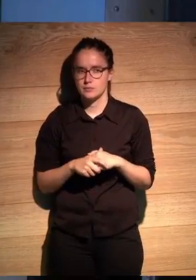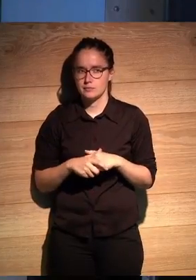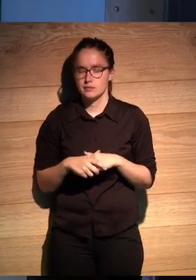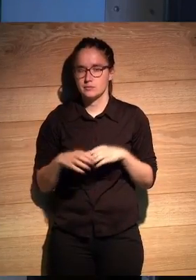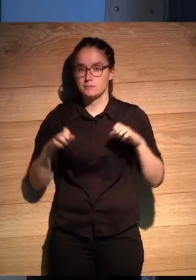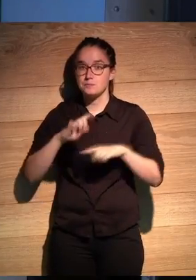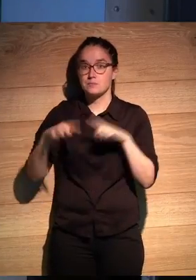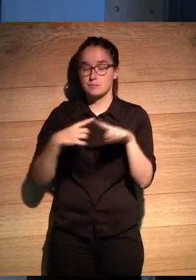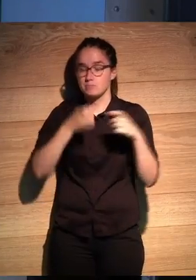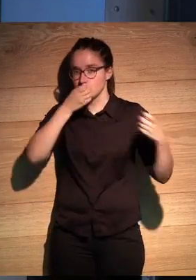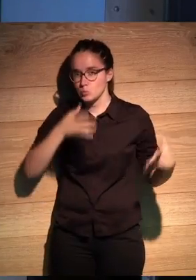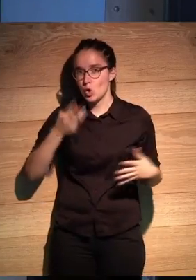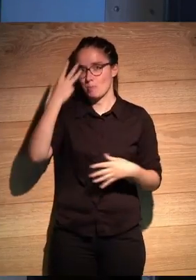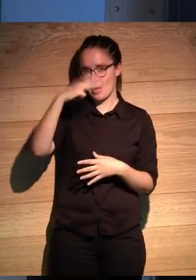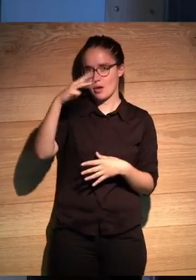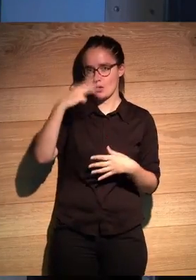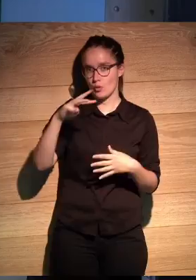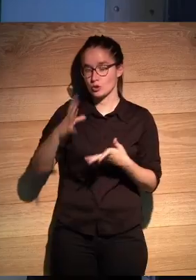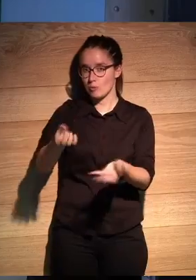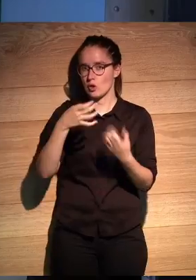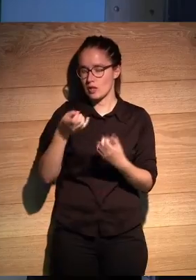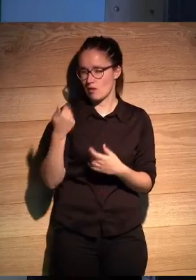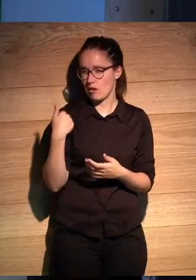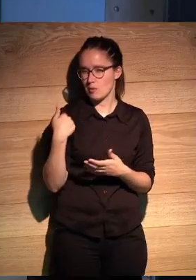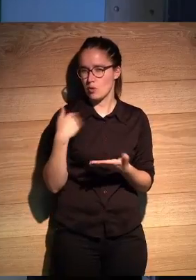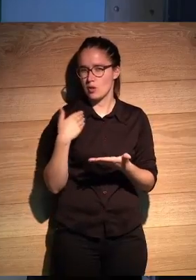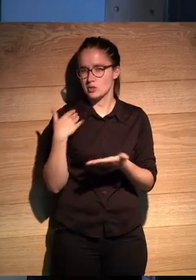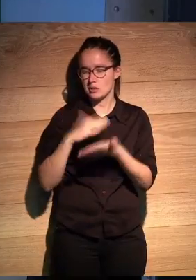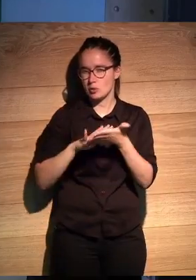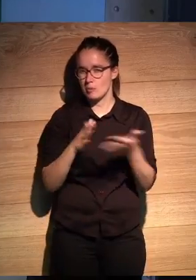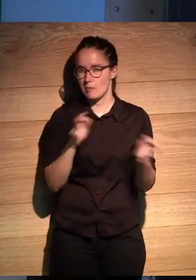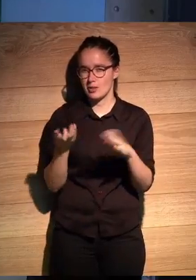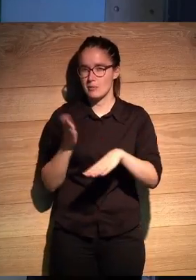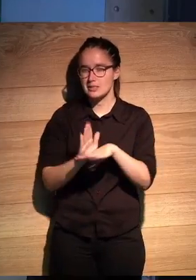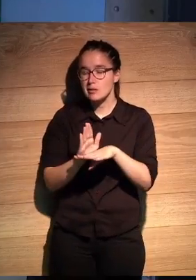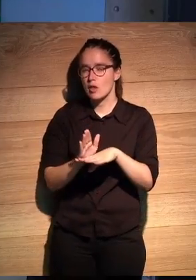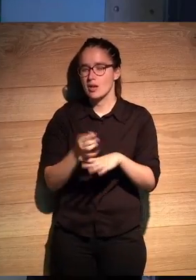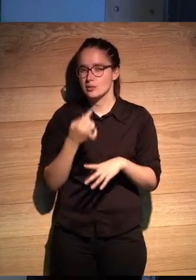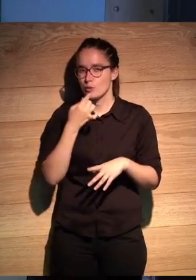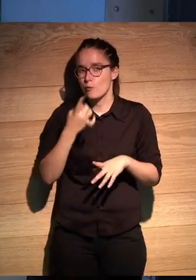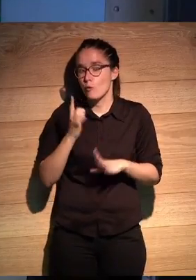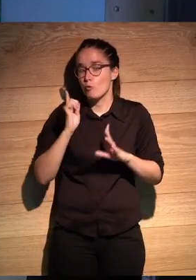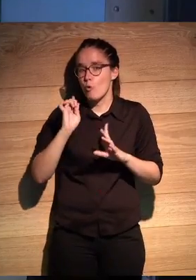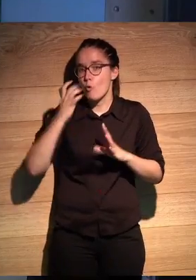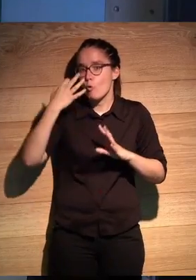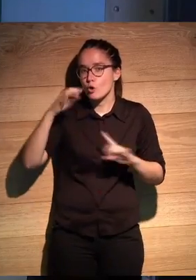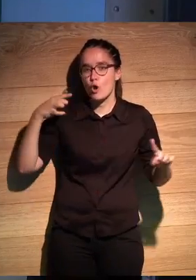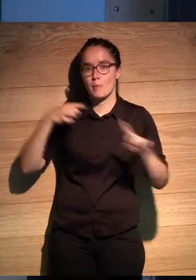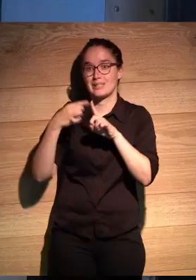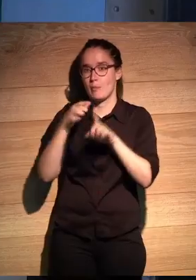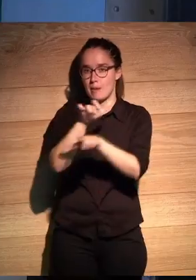Vale. Además, bueno, México, ¿no? Esto me contaban el otro día mientras íbamos preparando la presentación, esto no es que vaya dirigido solamente al público